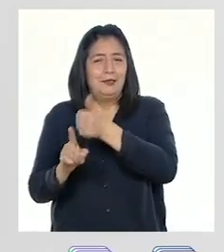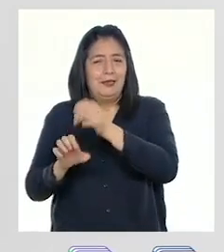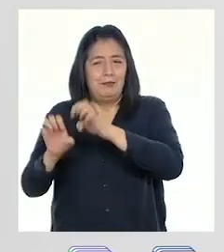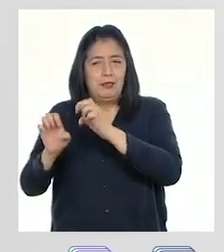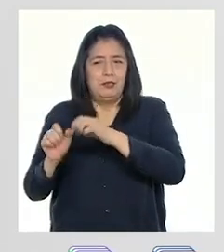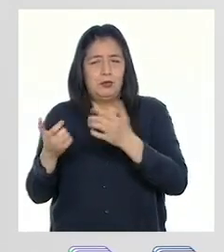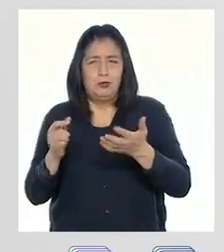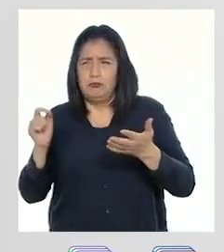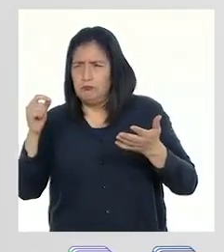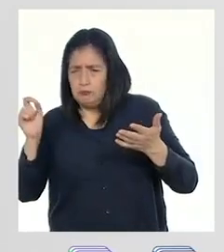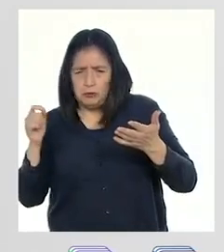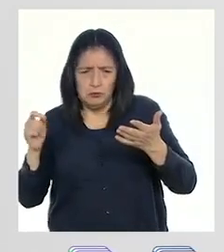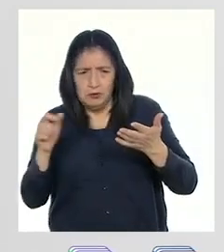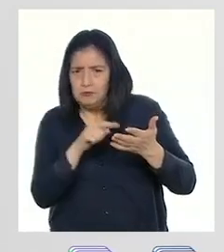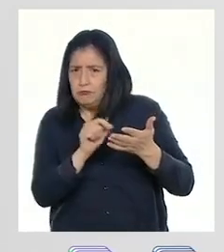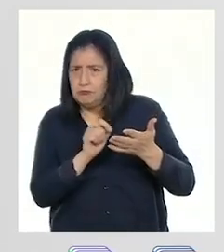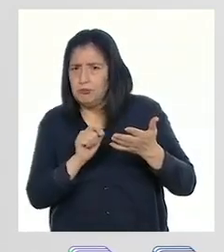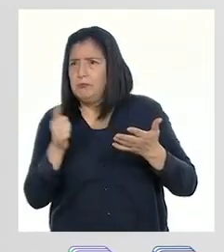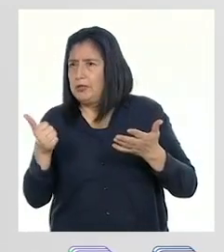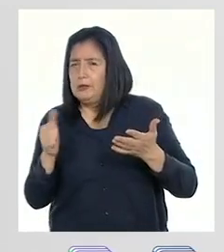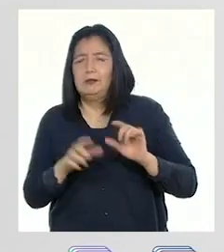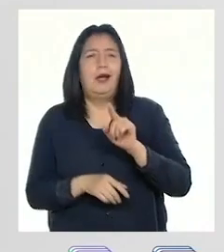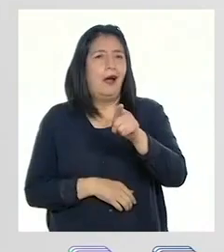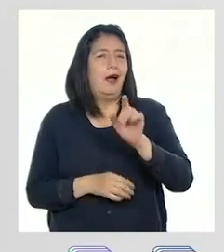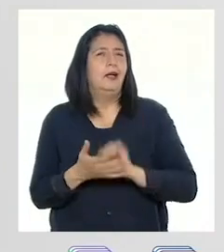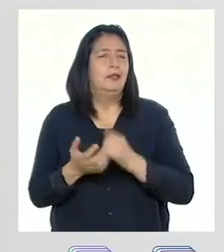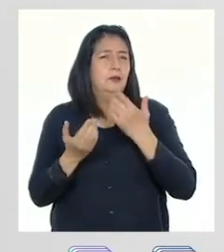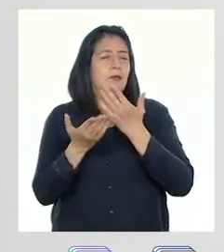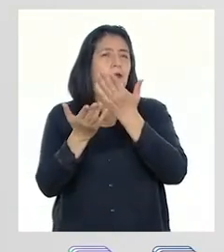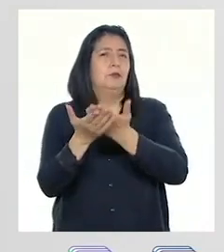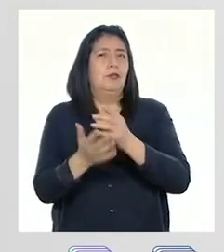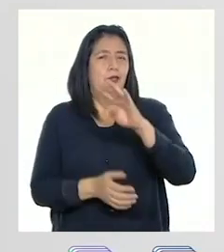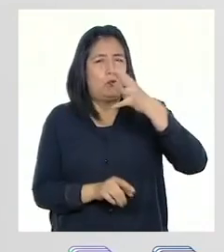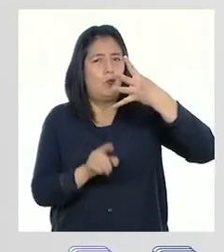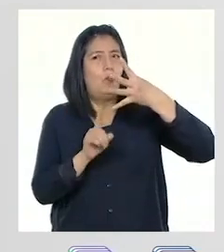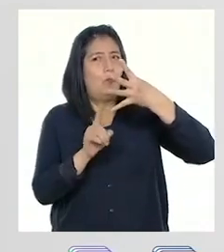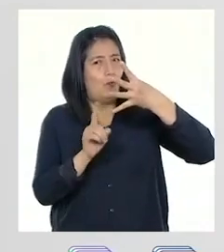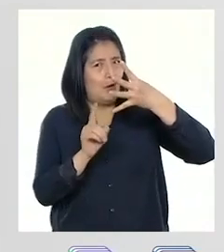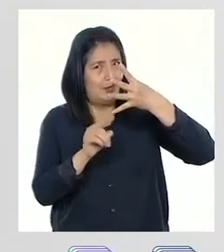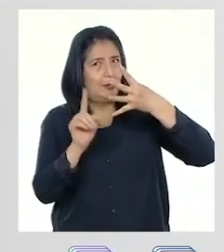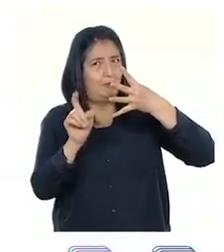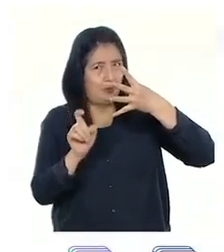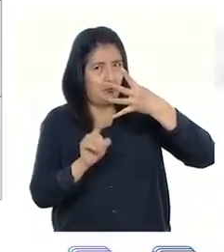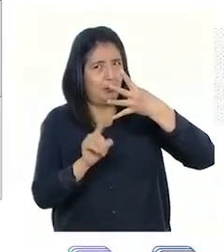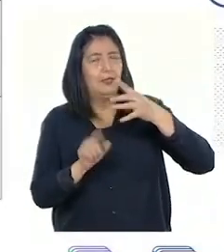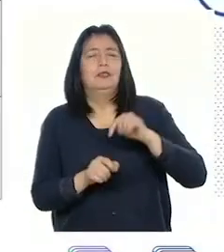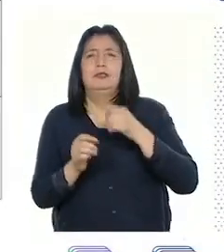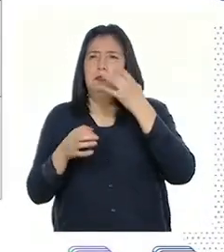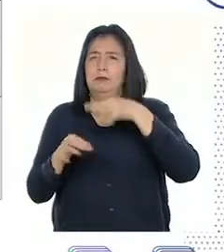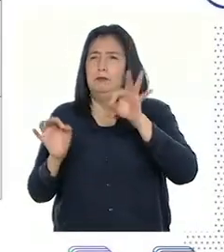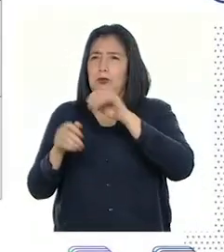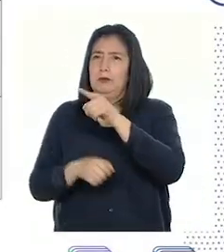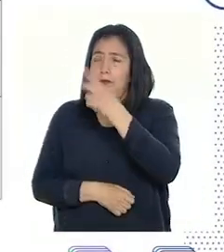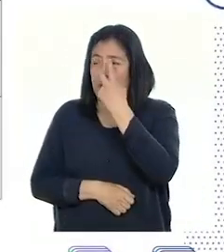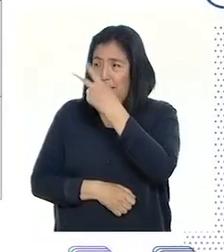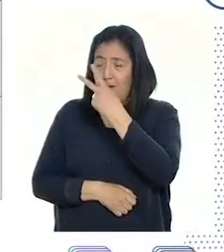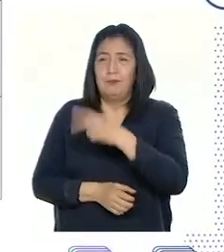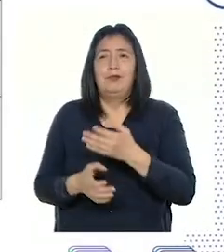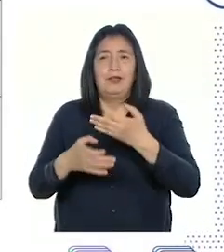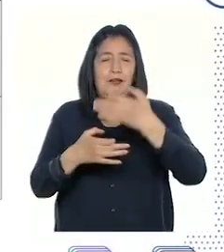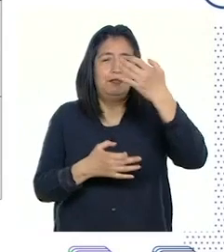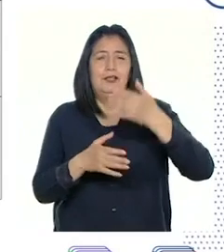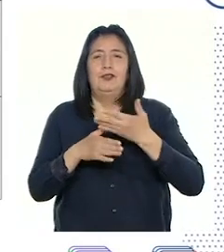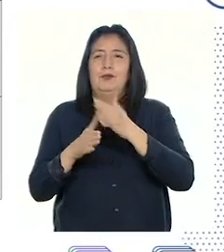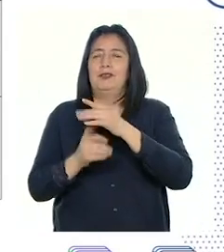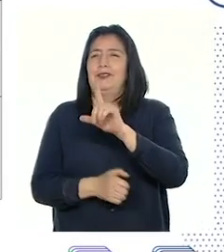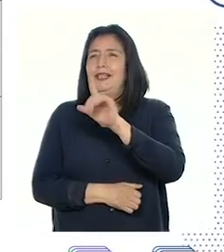proceso que siguieron va por buen camino. No se olviden de proponer el cuarto criterio, importante. Veamos la ficha de autoevaluación que